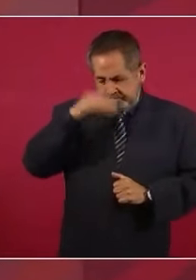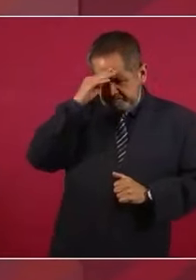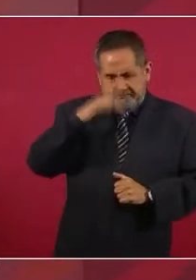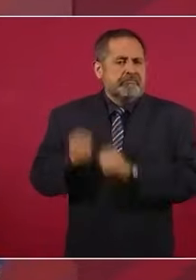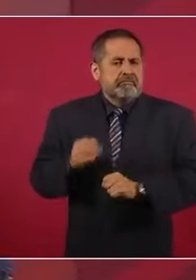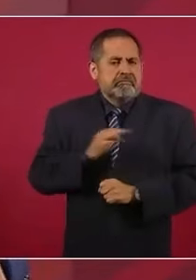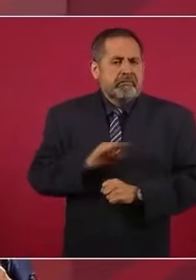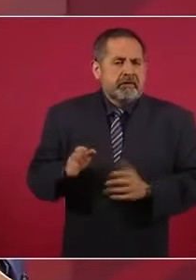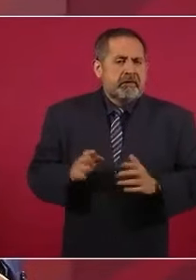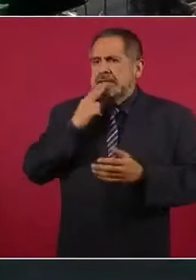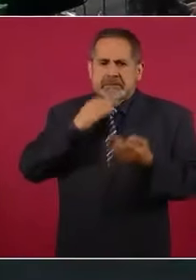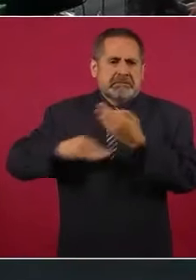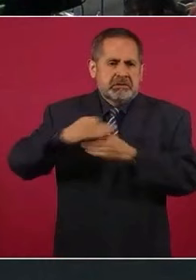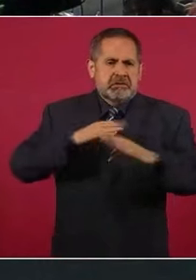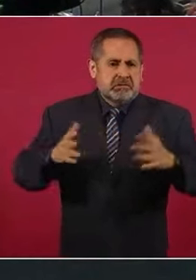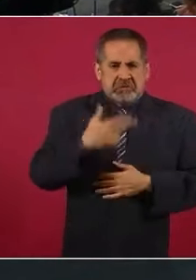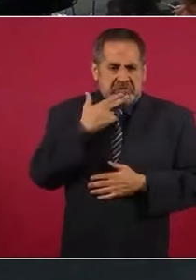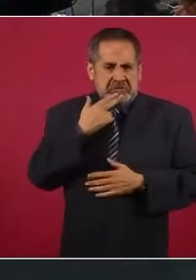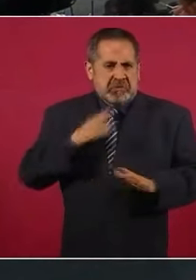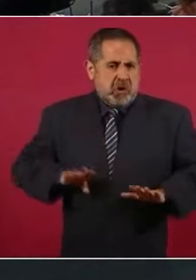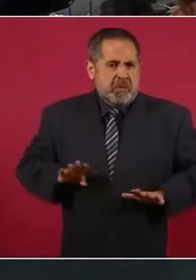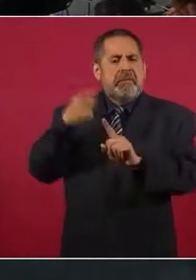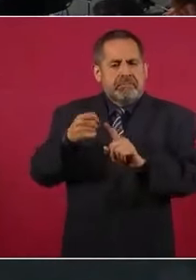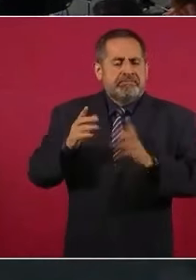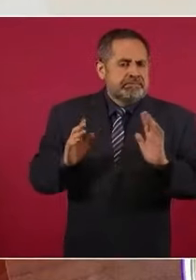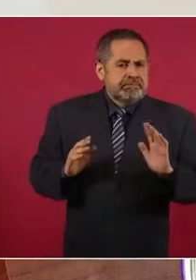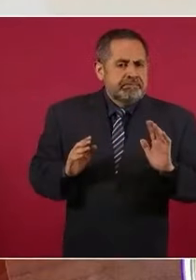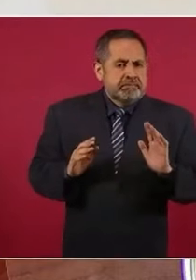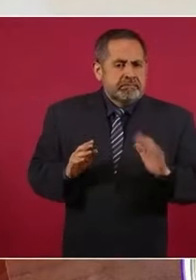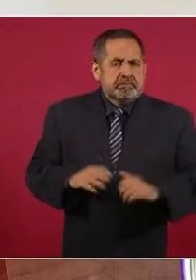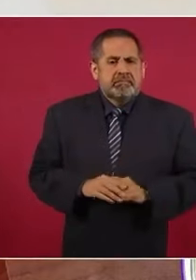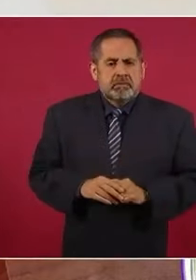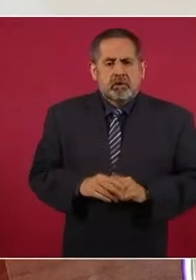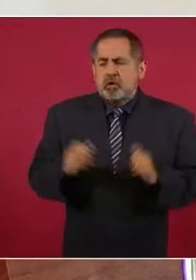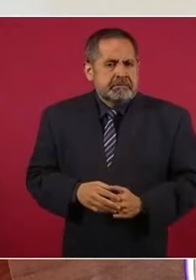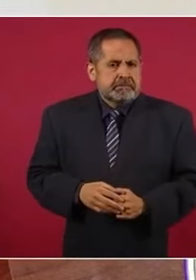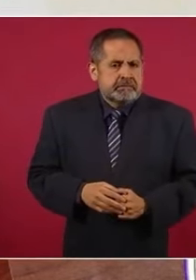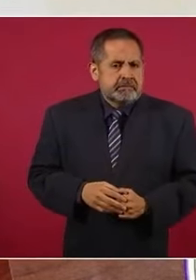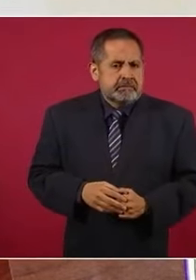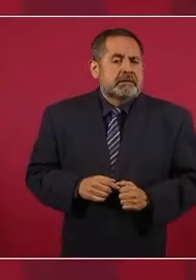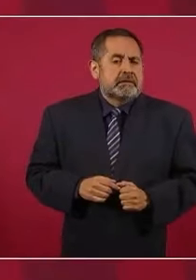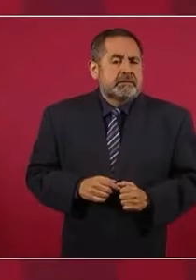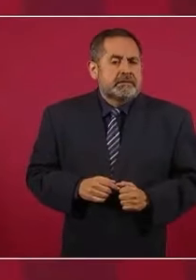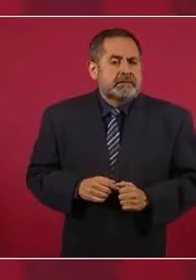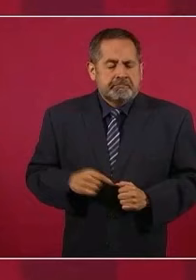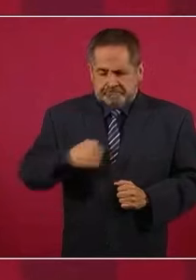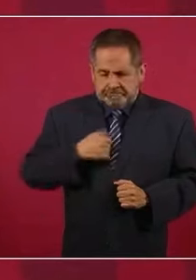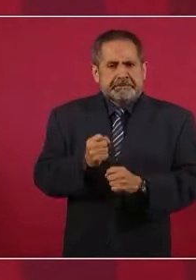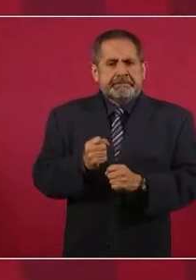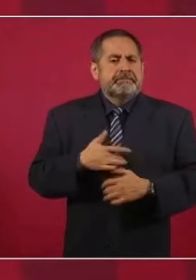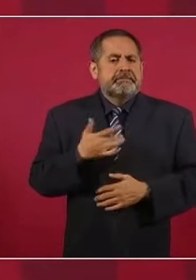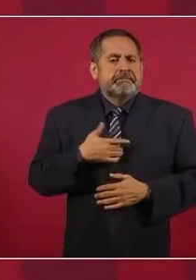convencido de que nos conviene a los mexicanos en el propósito de que se consiga la paz, además de eso, estoy